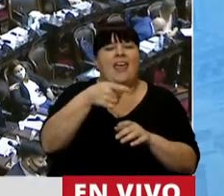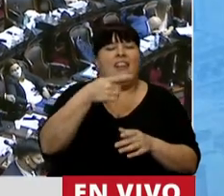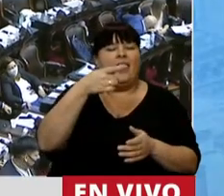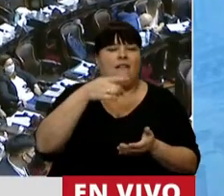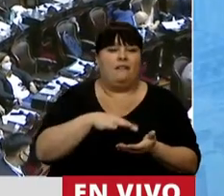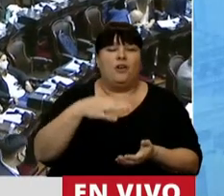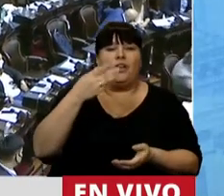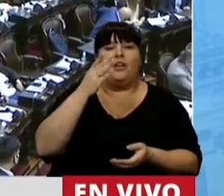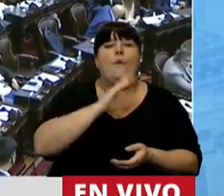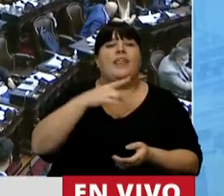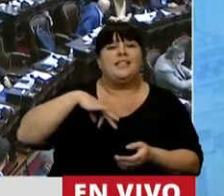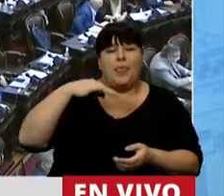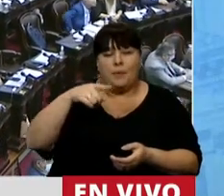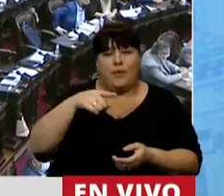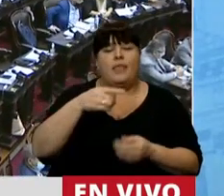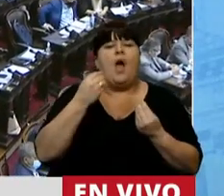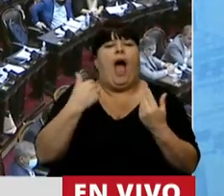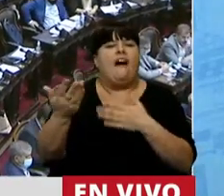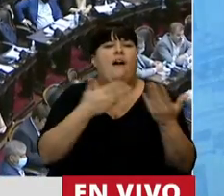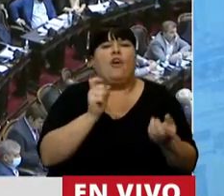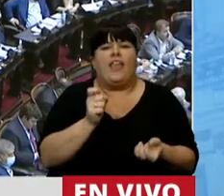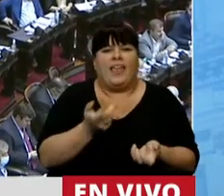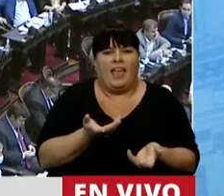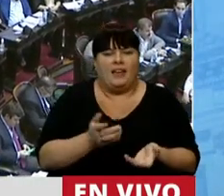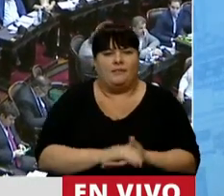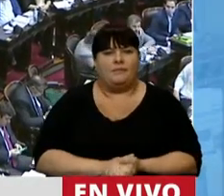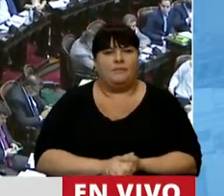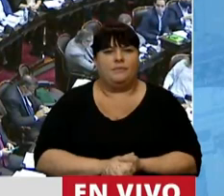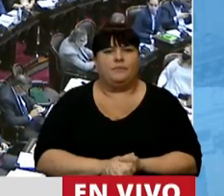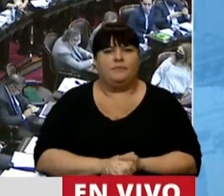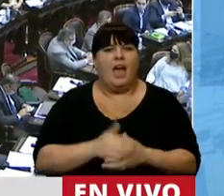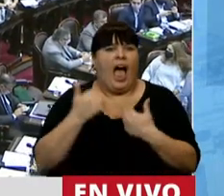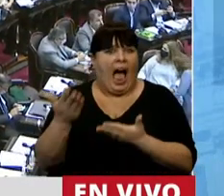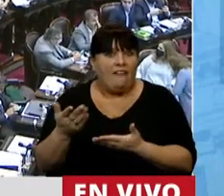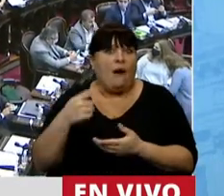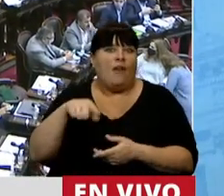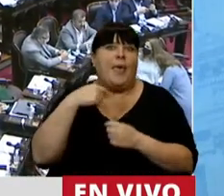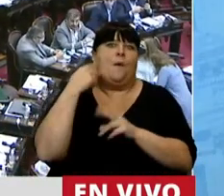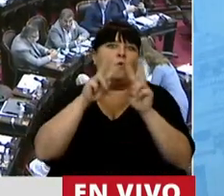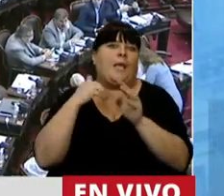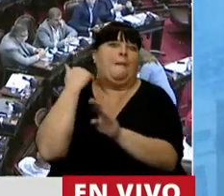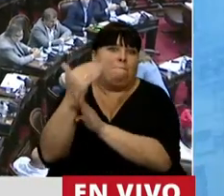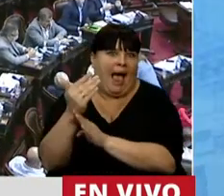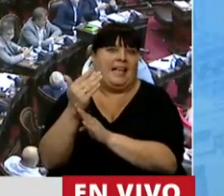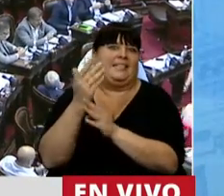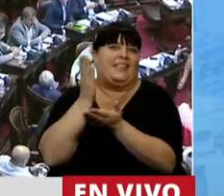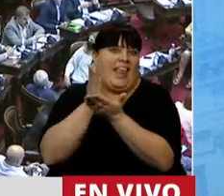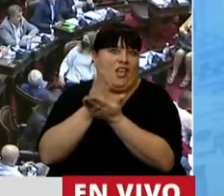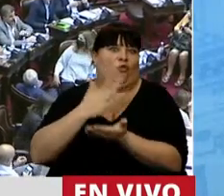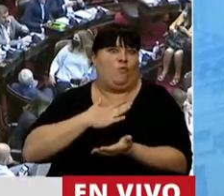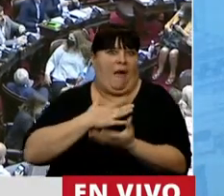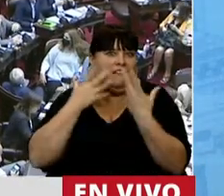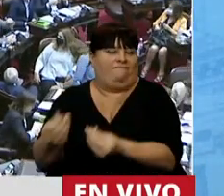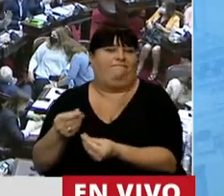de vida y de punto final. ¿De qué lado hubiera estado? Del lado de aquellos que ampliaban la defensa de los derechos